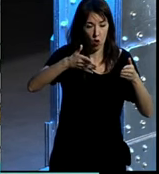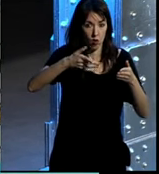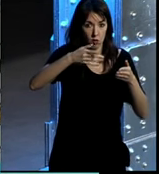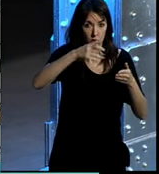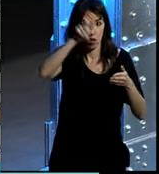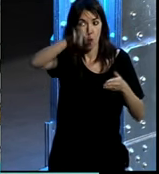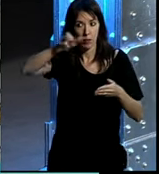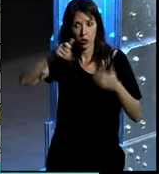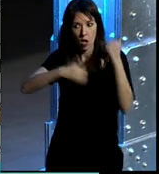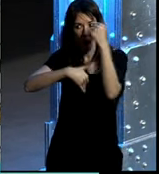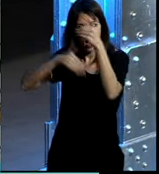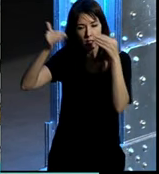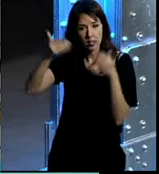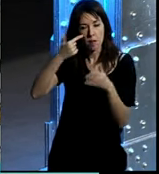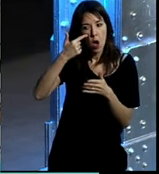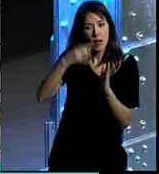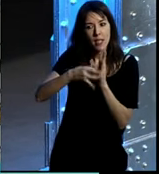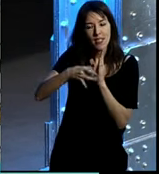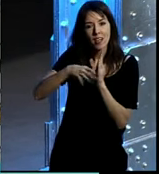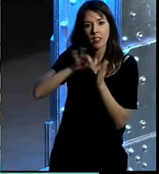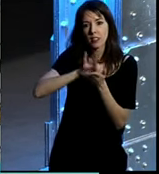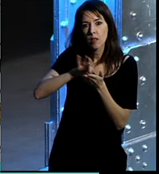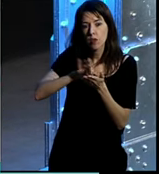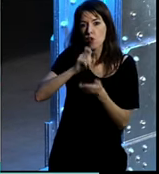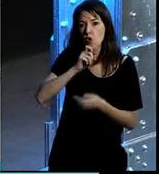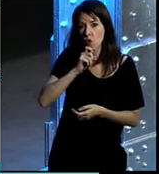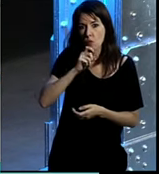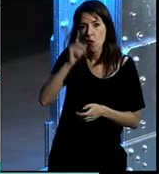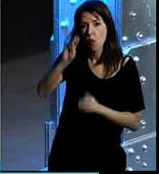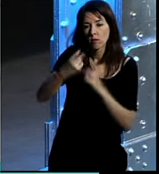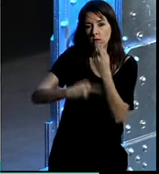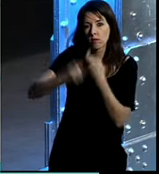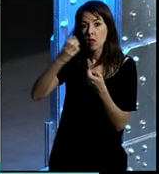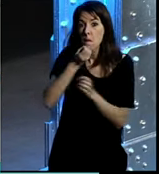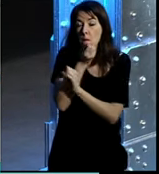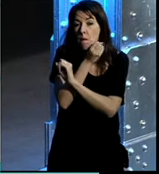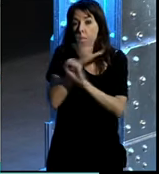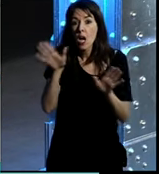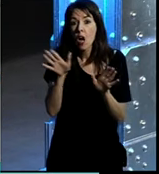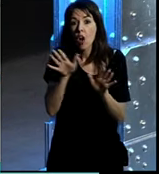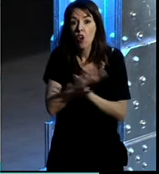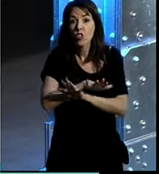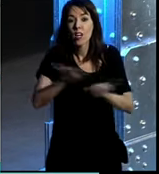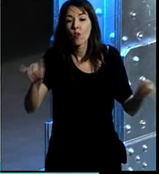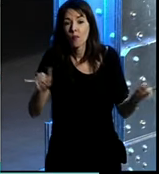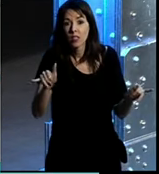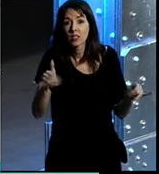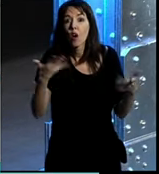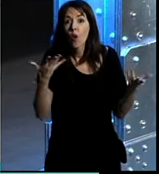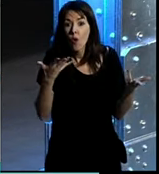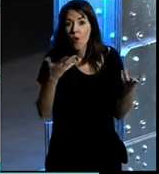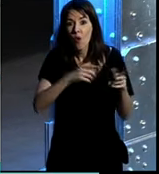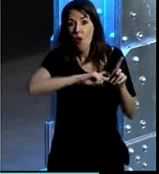personas que atendemos la calidad del servicio que estamos dando y para nosotros pues la mejor la mejor recompensa o el mejor